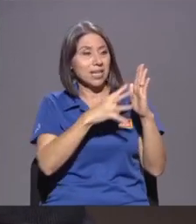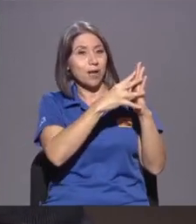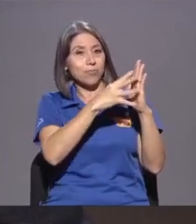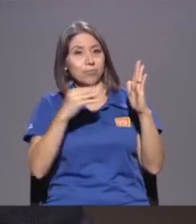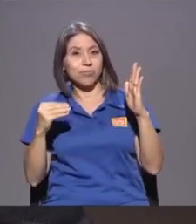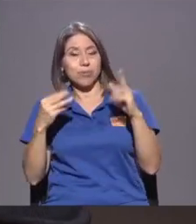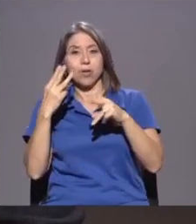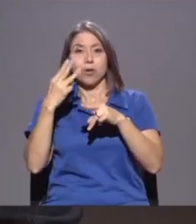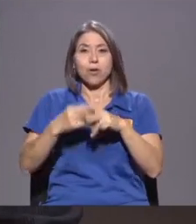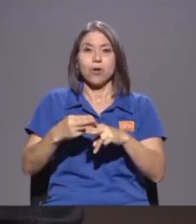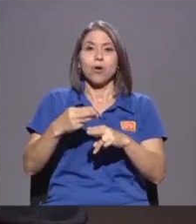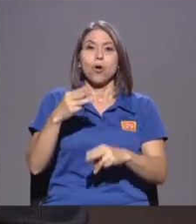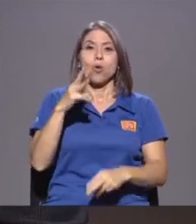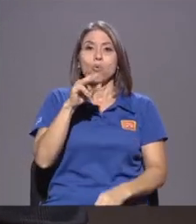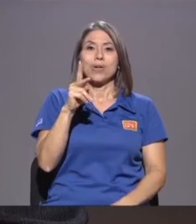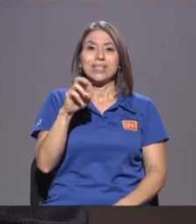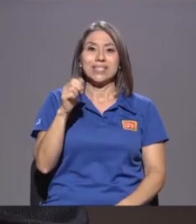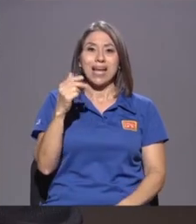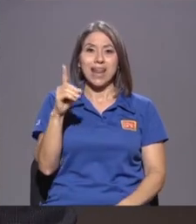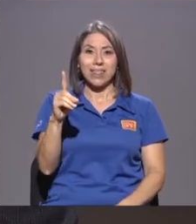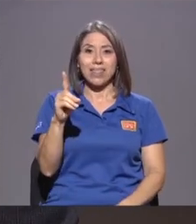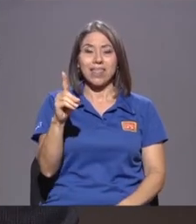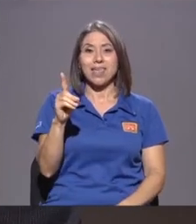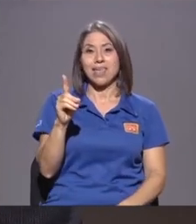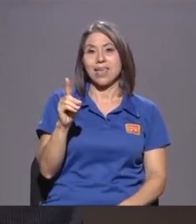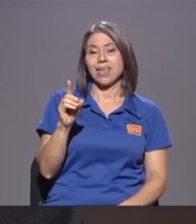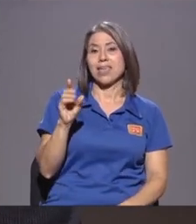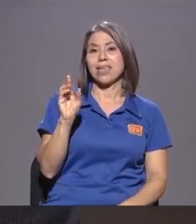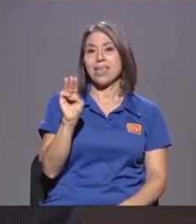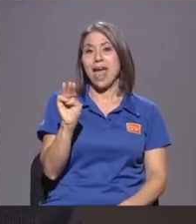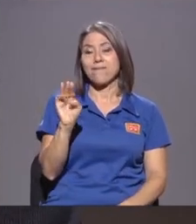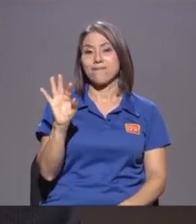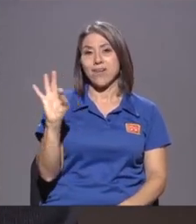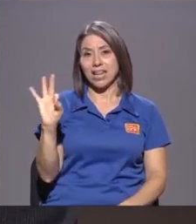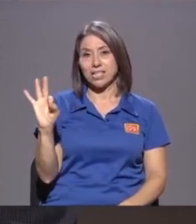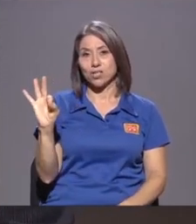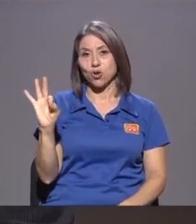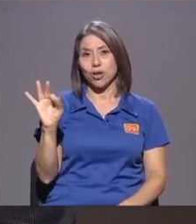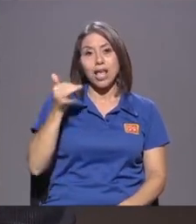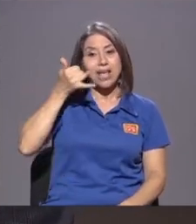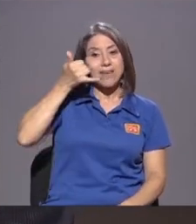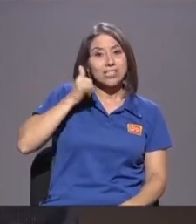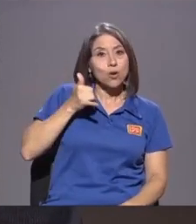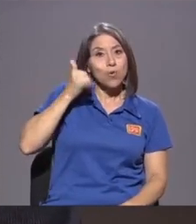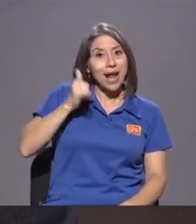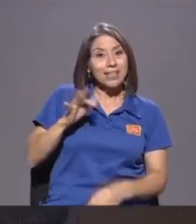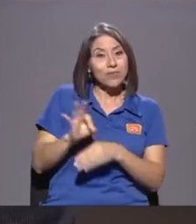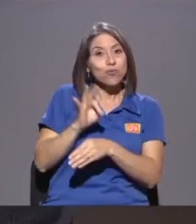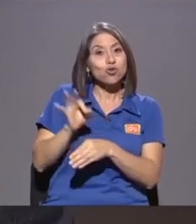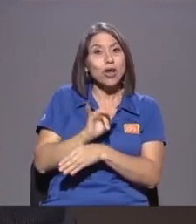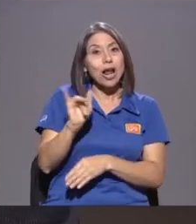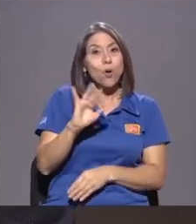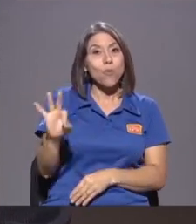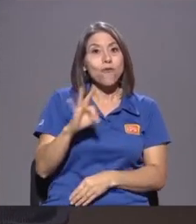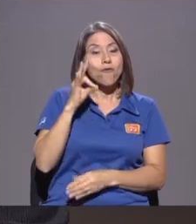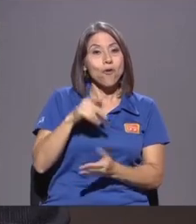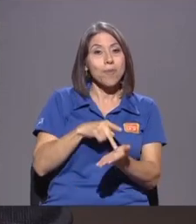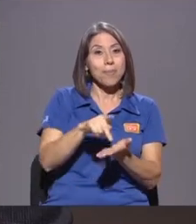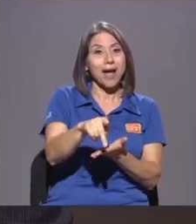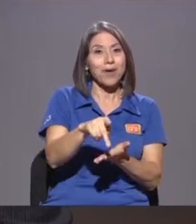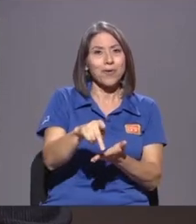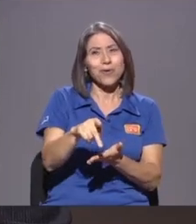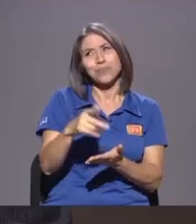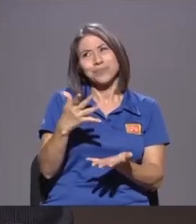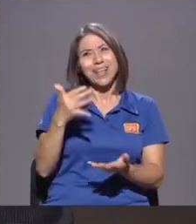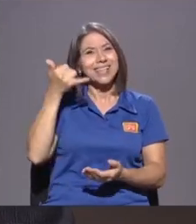WeChat Y And Financial A Donde Los Celulares Funcionan Como Medio Pago De De Funcionan La Palabra Más Adecuada Para